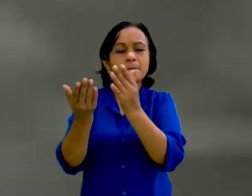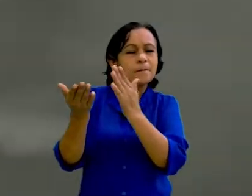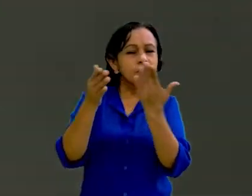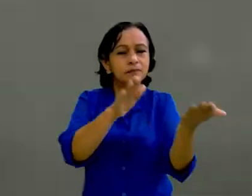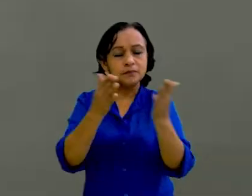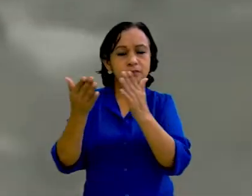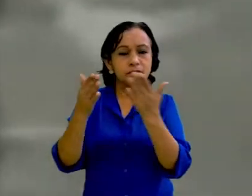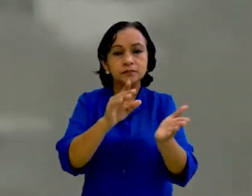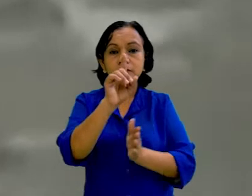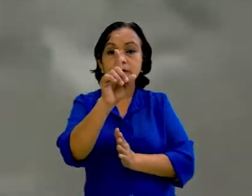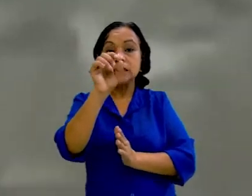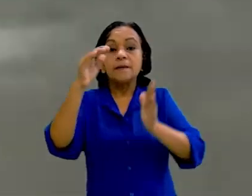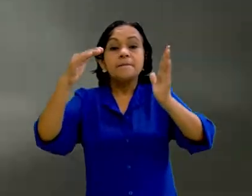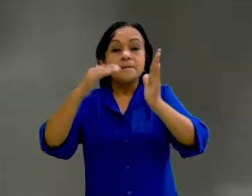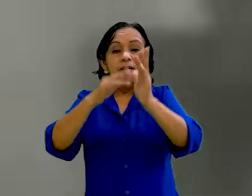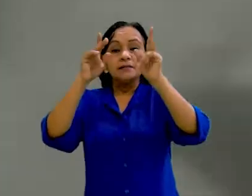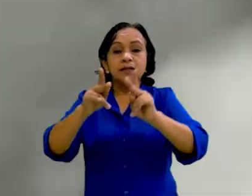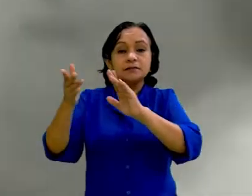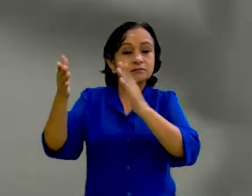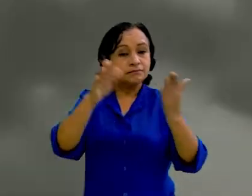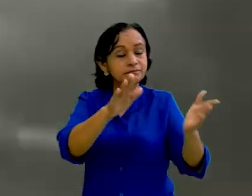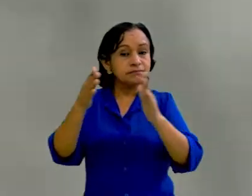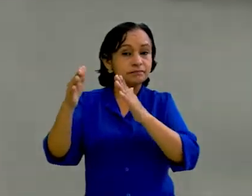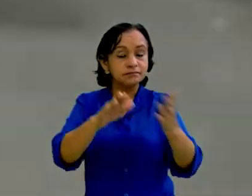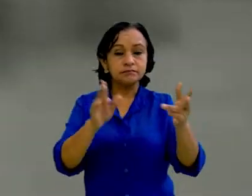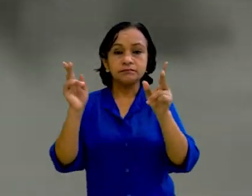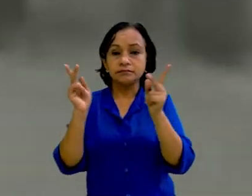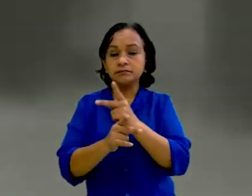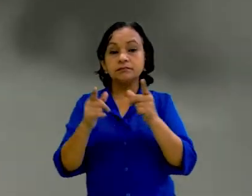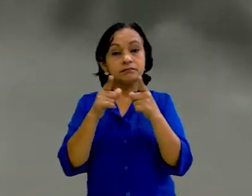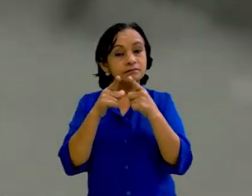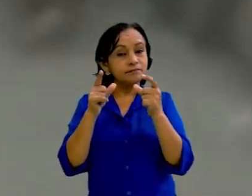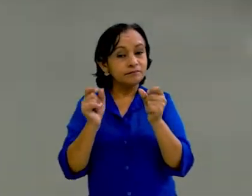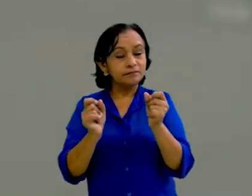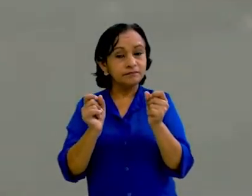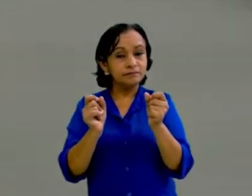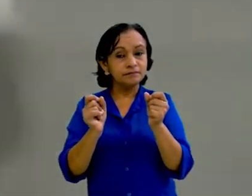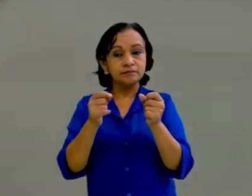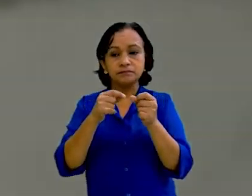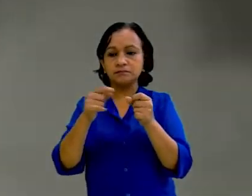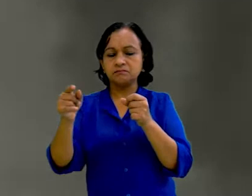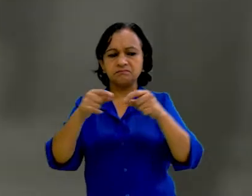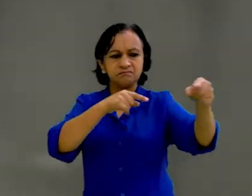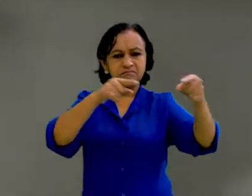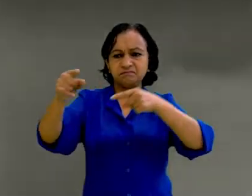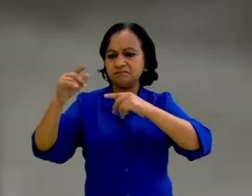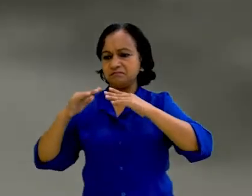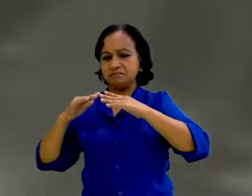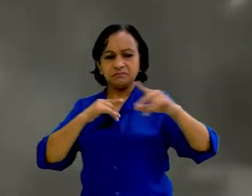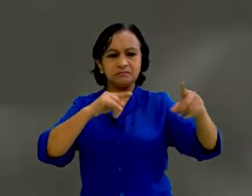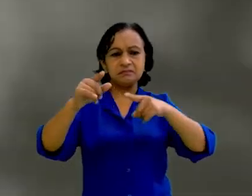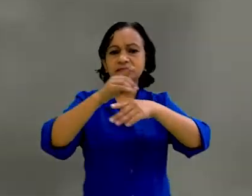muertos se estima en 10.000 personas. Para agravar la situación, Managua se desperdiga sin orden ni prevención